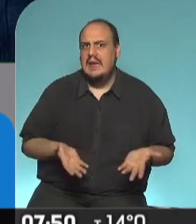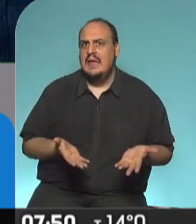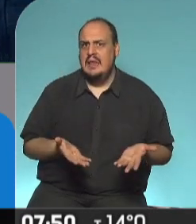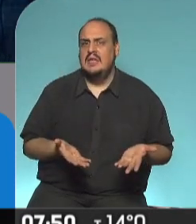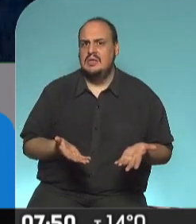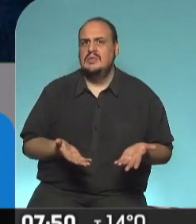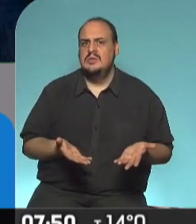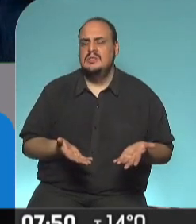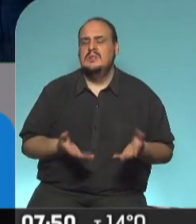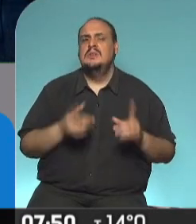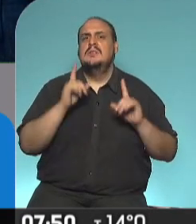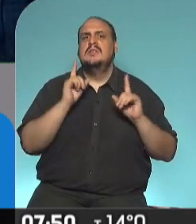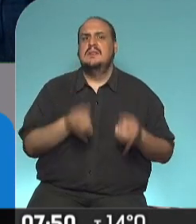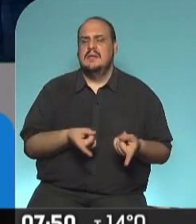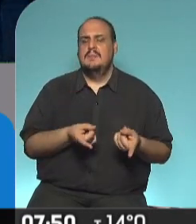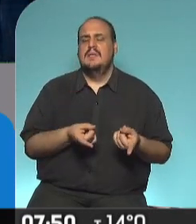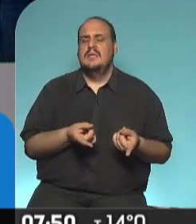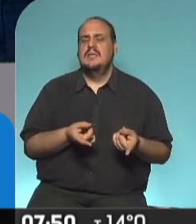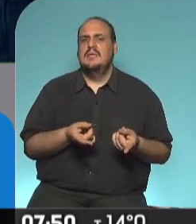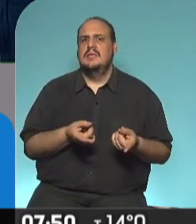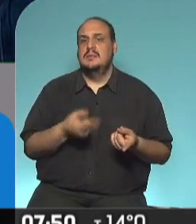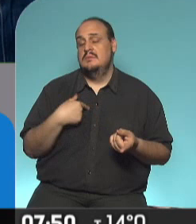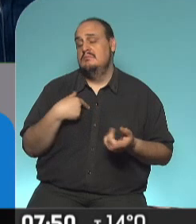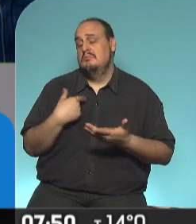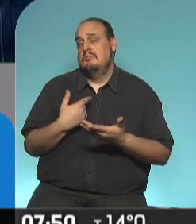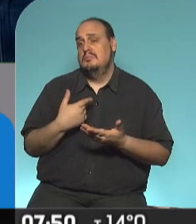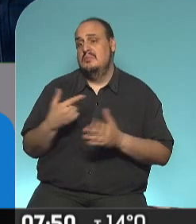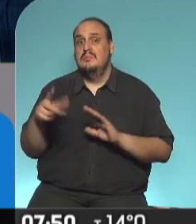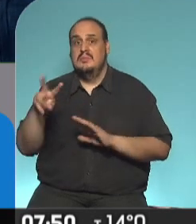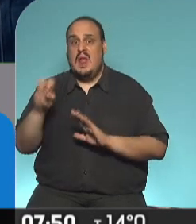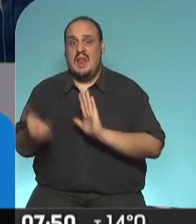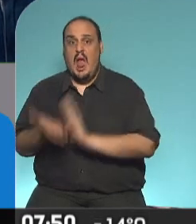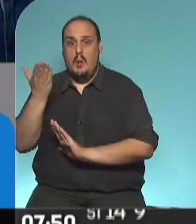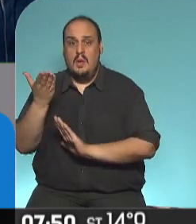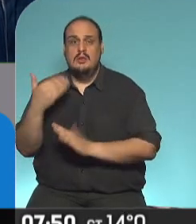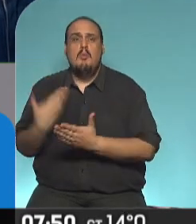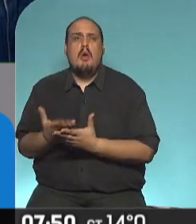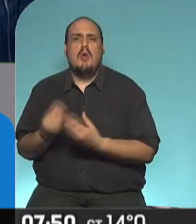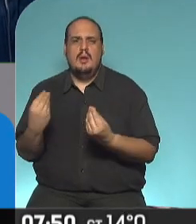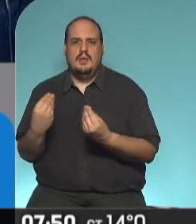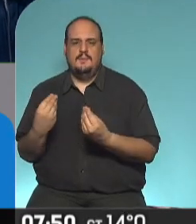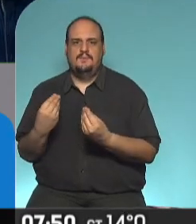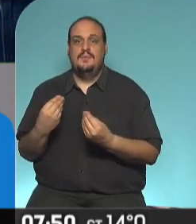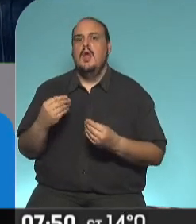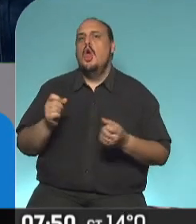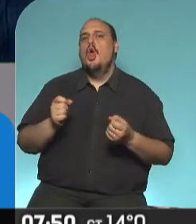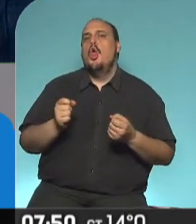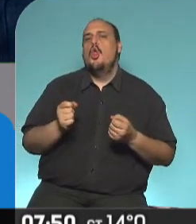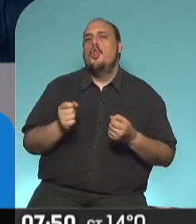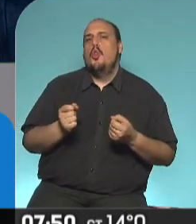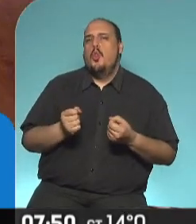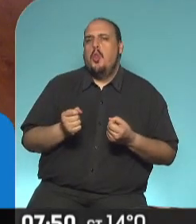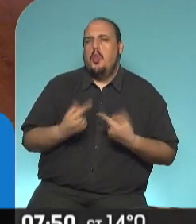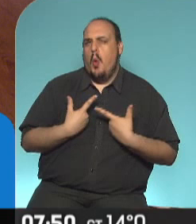Y después también lo que se plantea con este aumento es que antes el aumento lo ponía el propietario en el